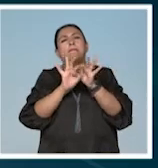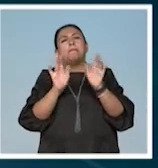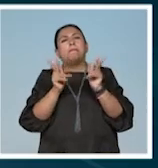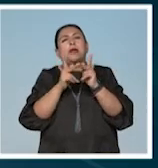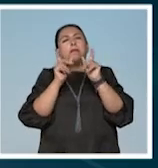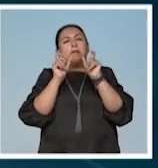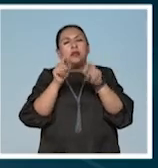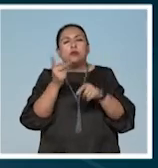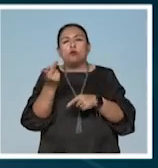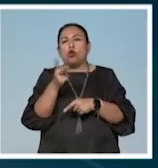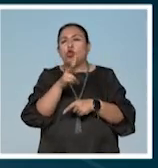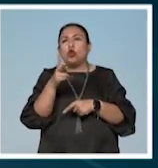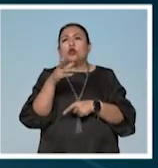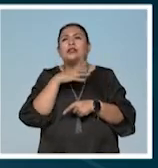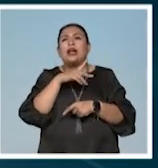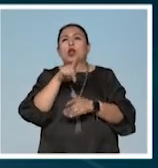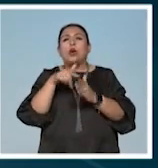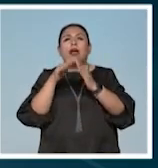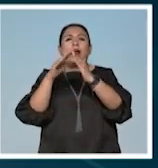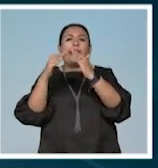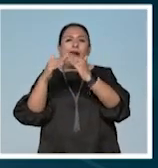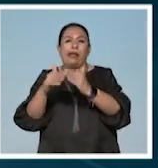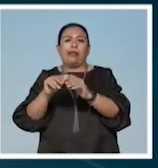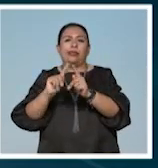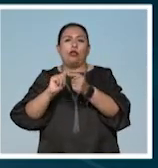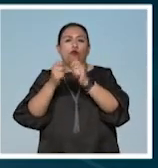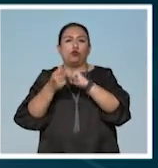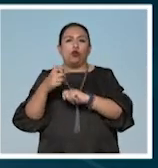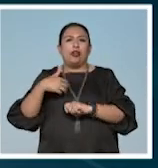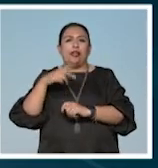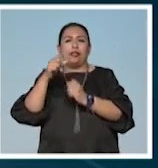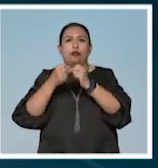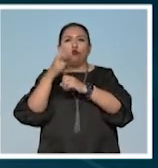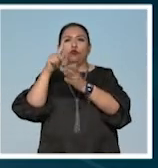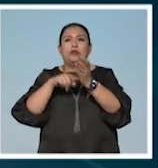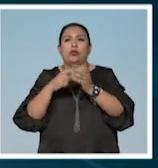él pues ambos realizaron una residencia de traducción en Canadá en 2001